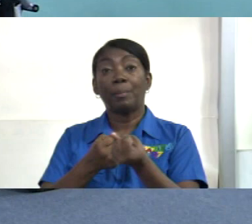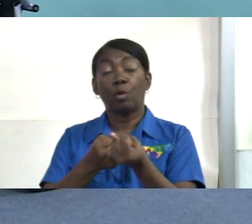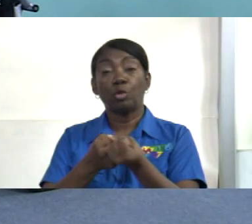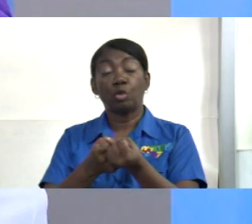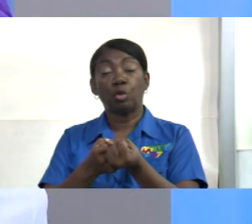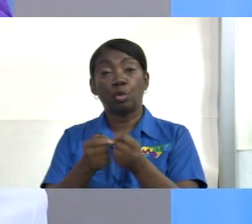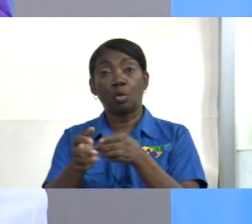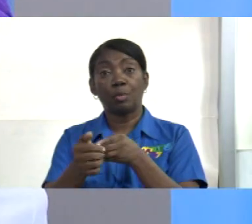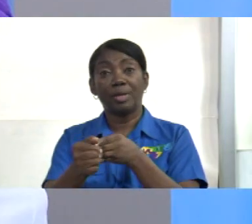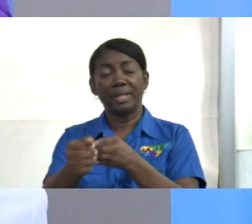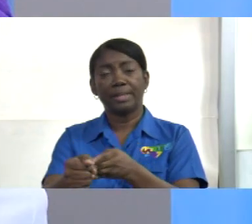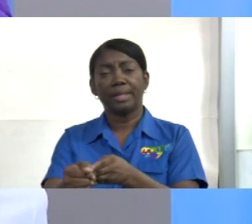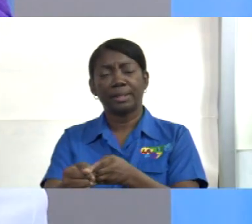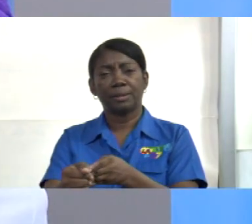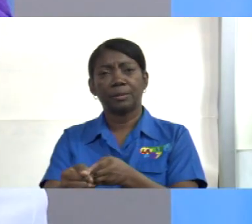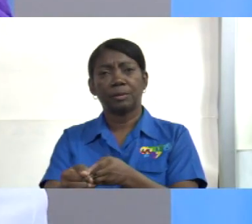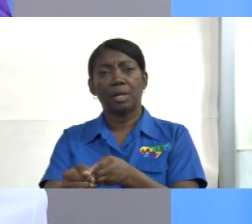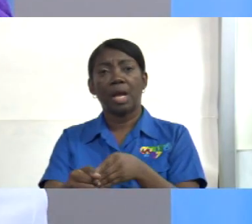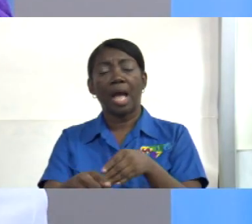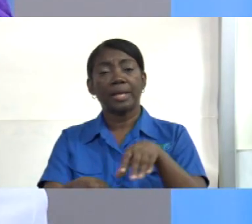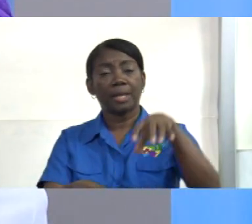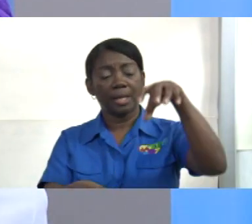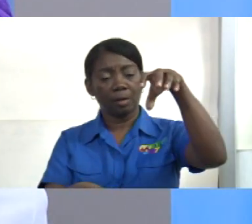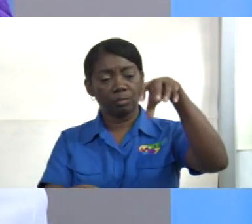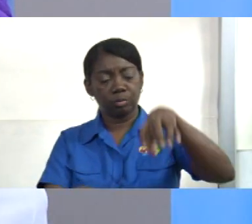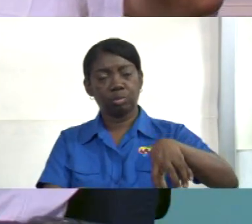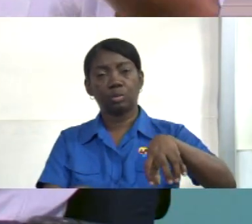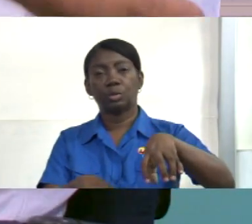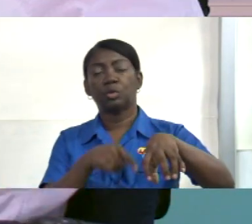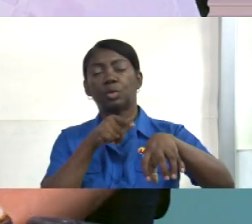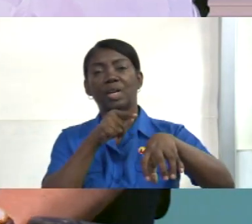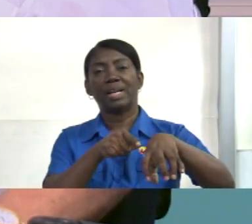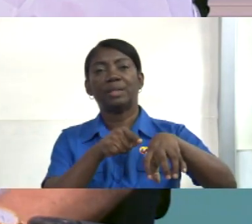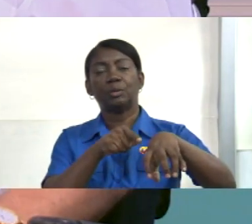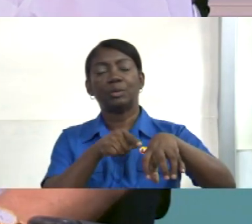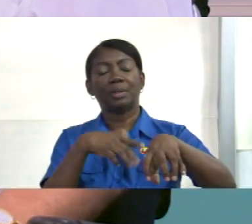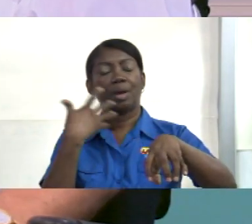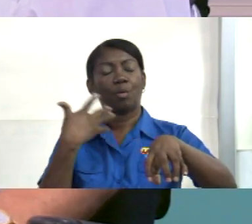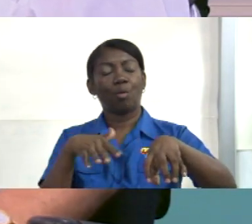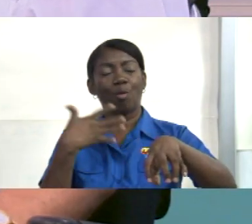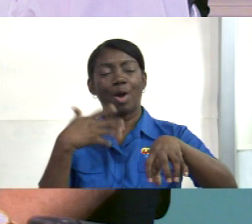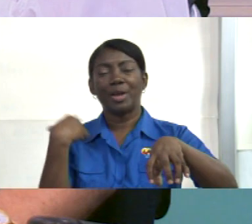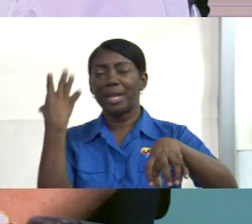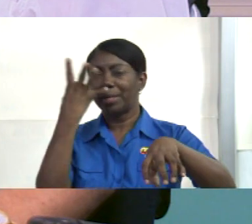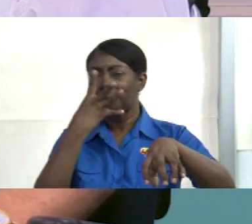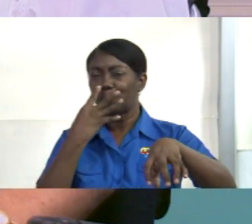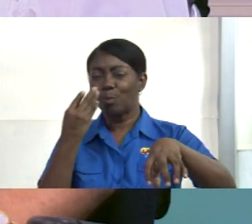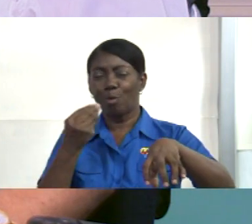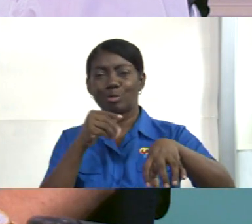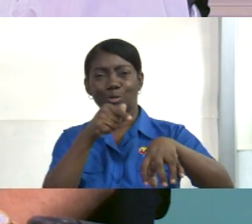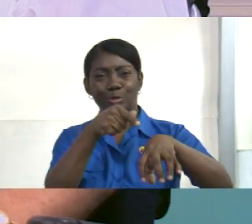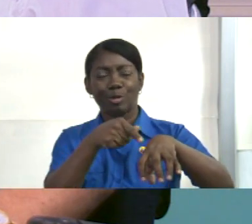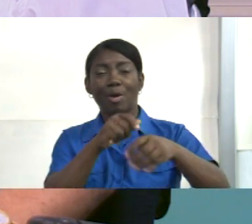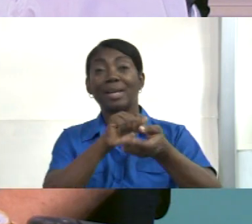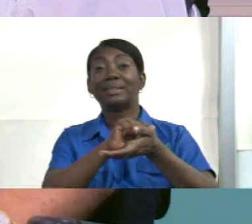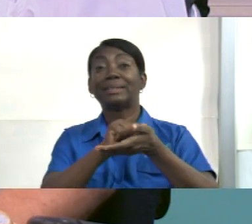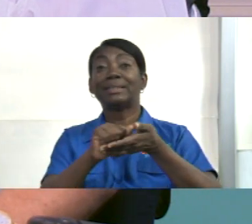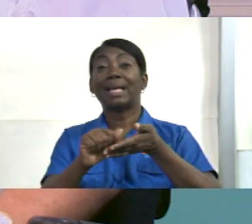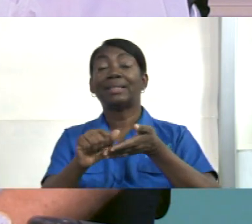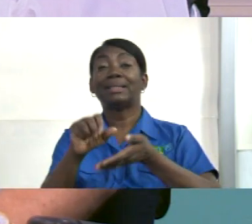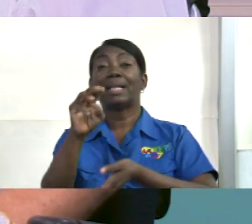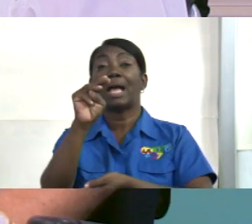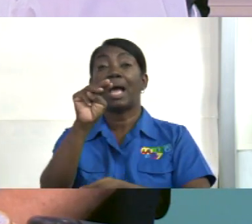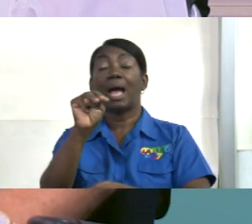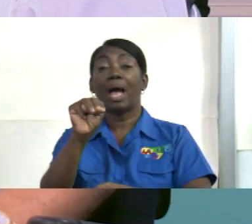bueno ahí queda como un gran testimonio de nuestra labor un testimonio y hermoso hasta más muy grande